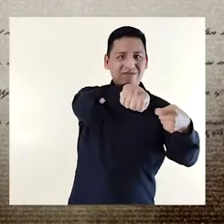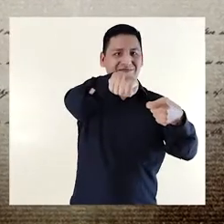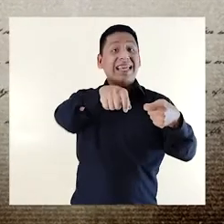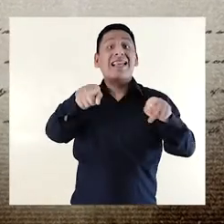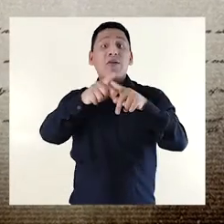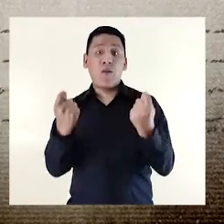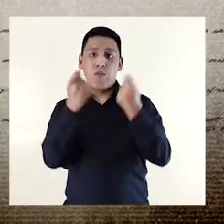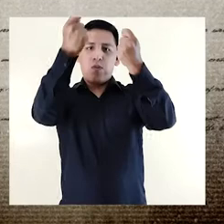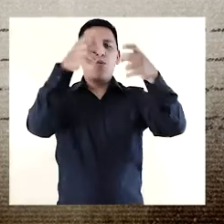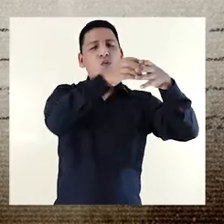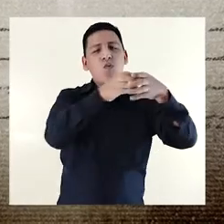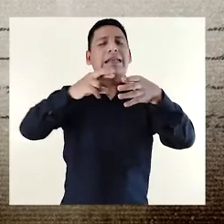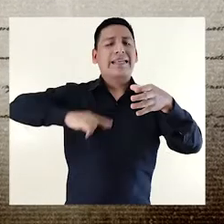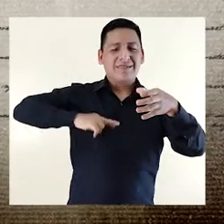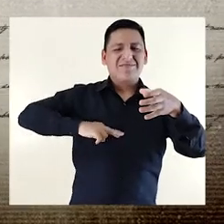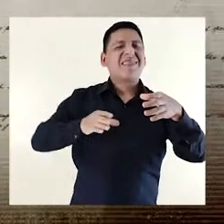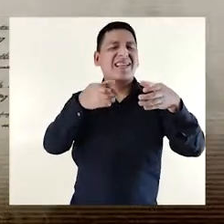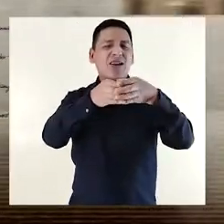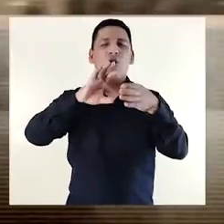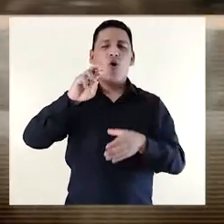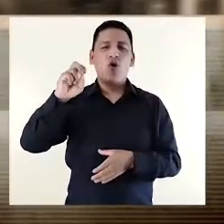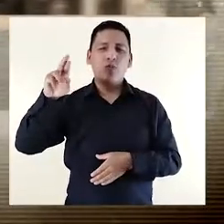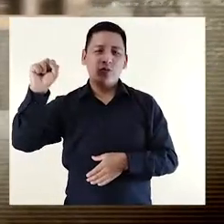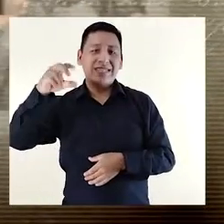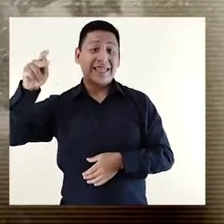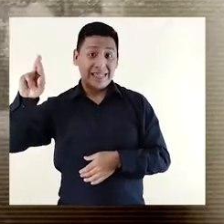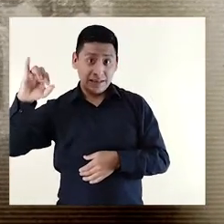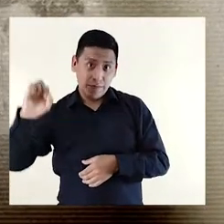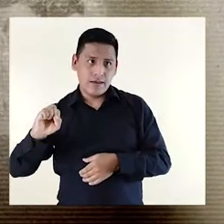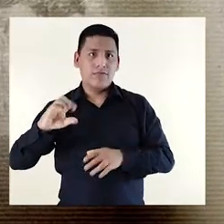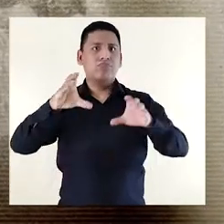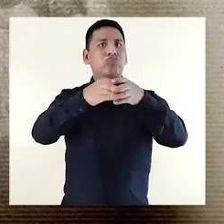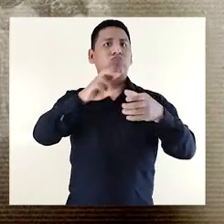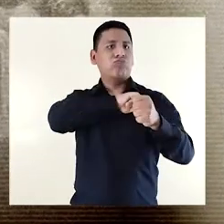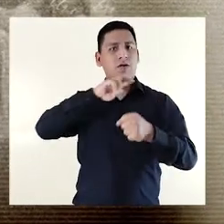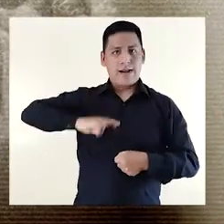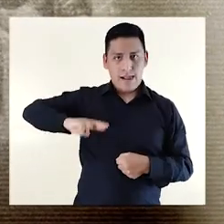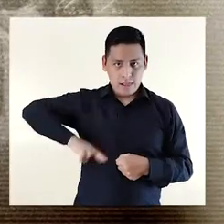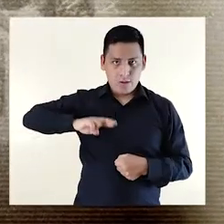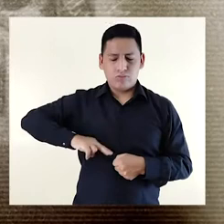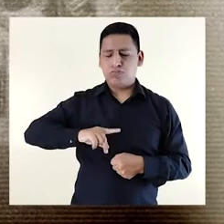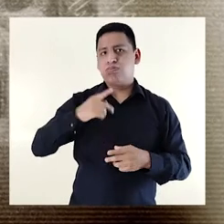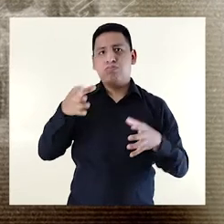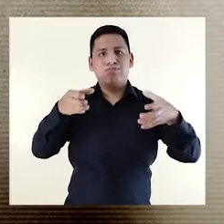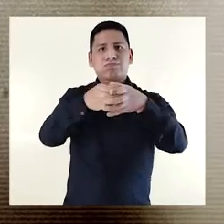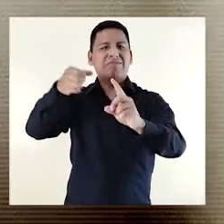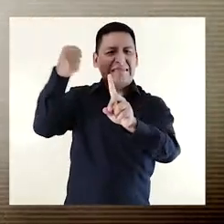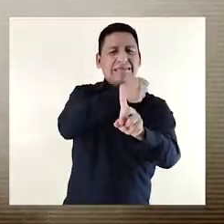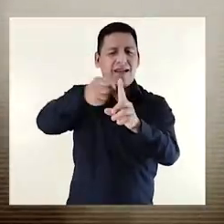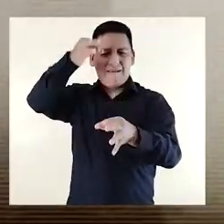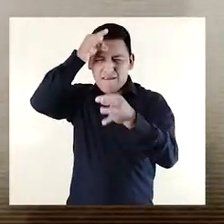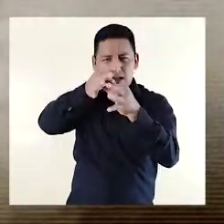toro y para liturgias y procesiones como la de Corpus Christi. El poder de la religión se manifestaba a través de actos de fe